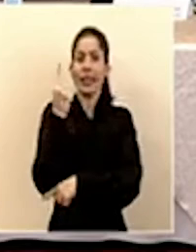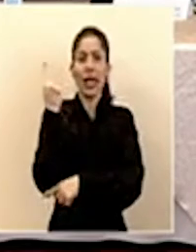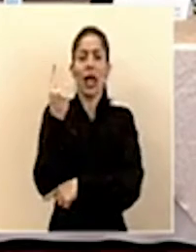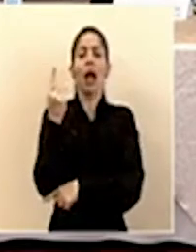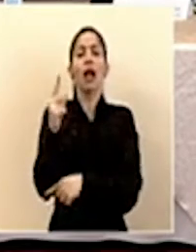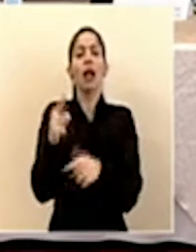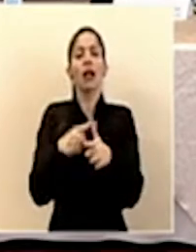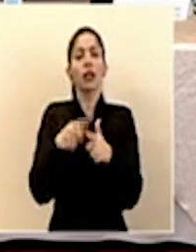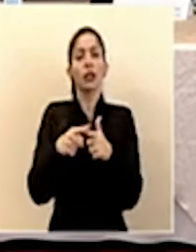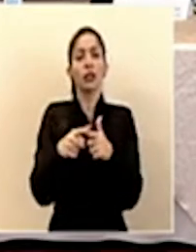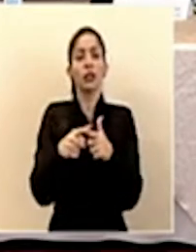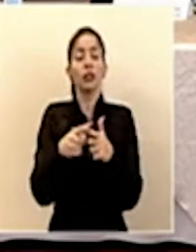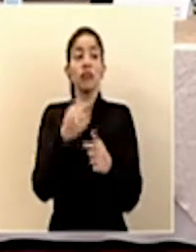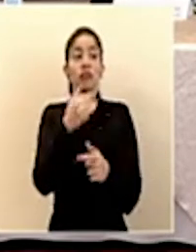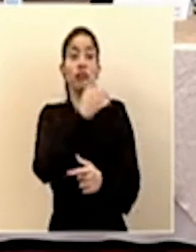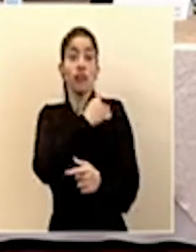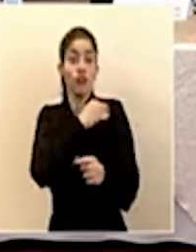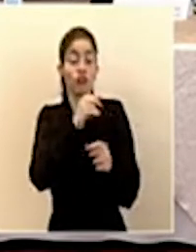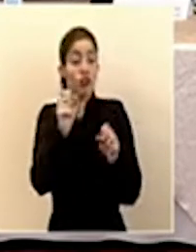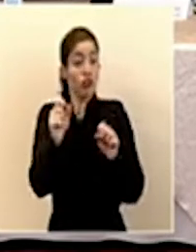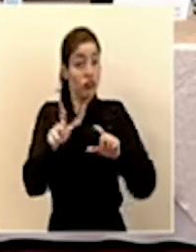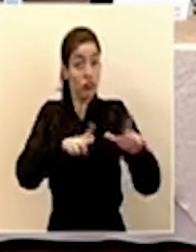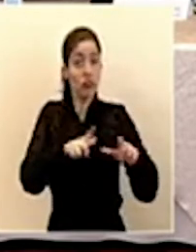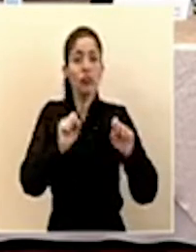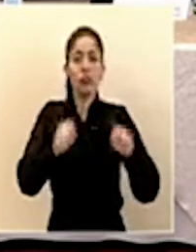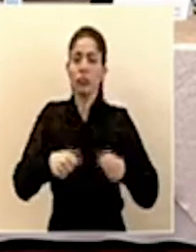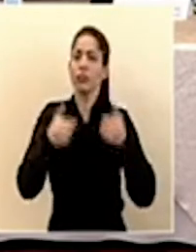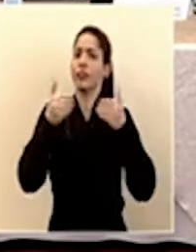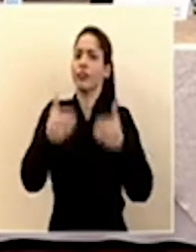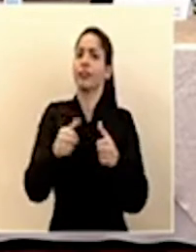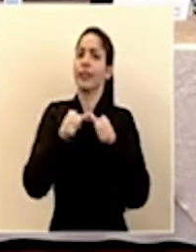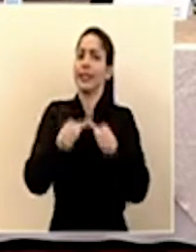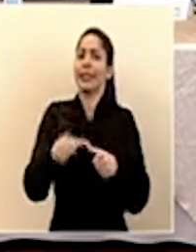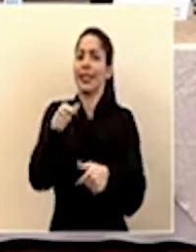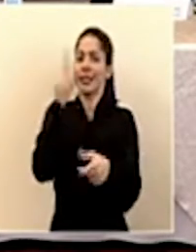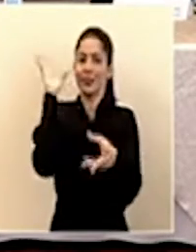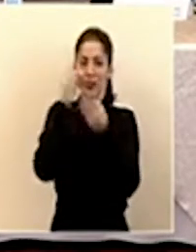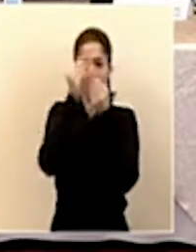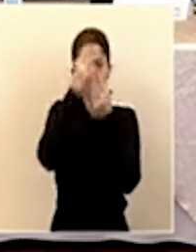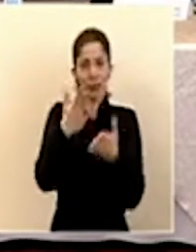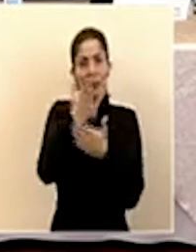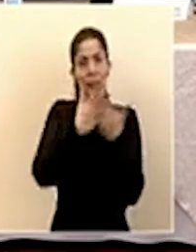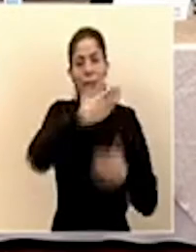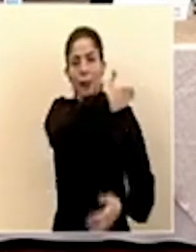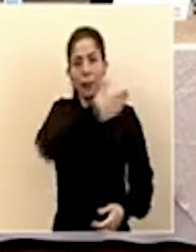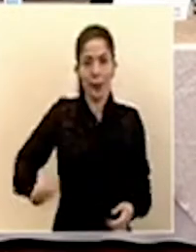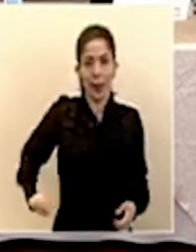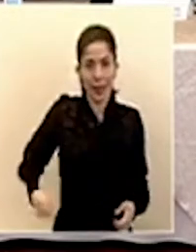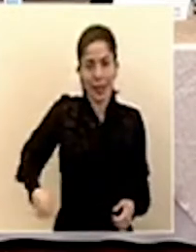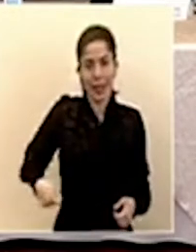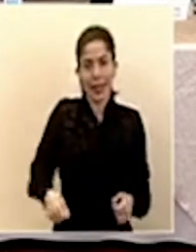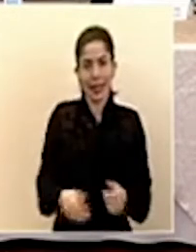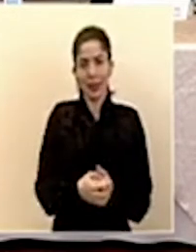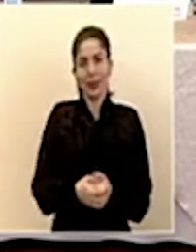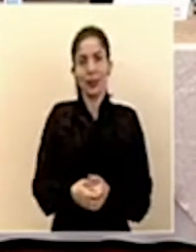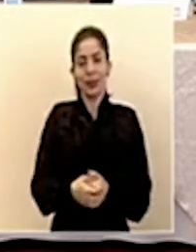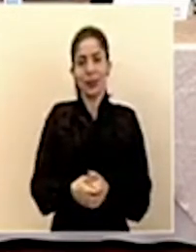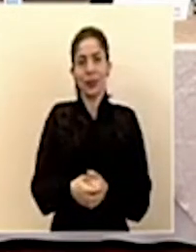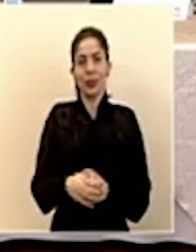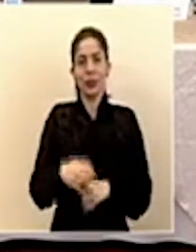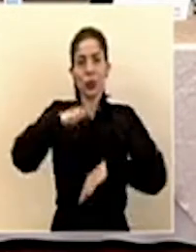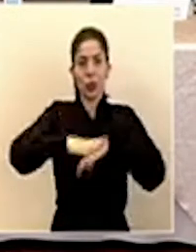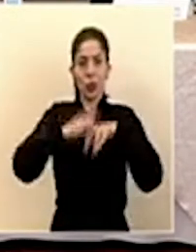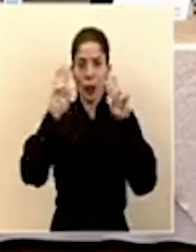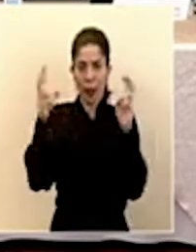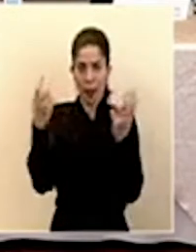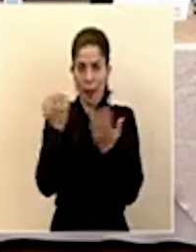el ok, para poder continuar con este reporte que nos da el presidente del tema